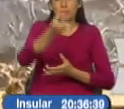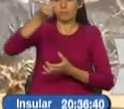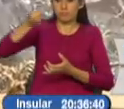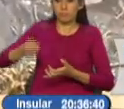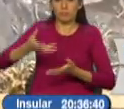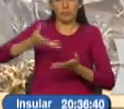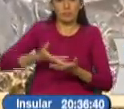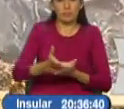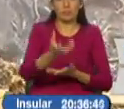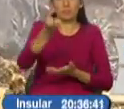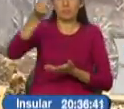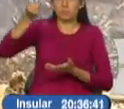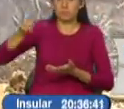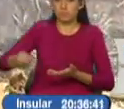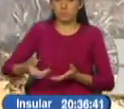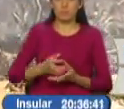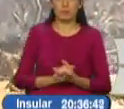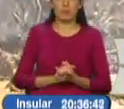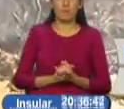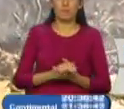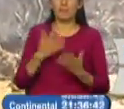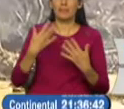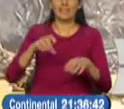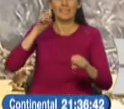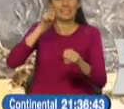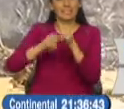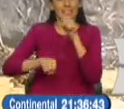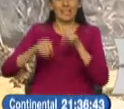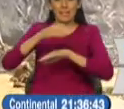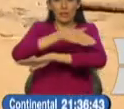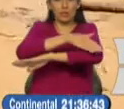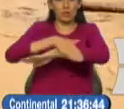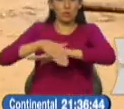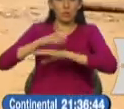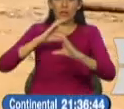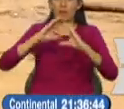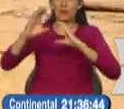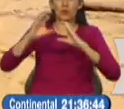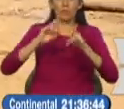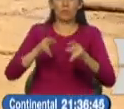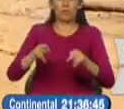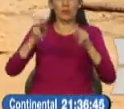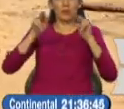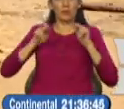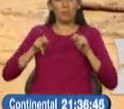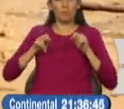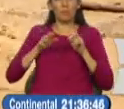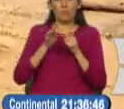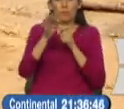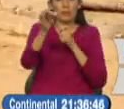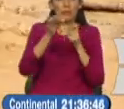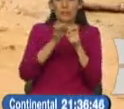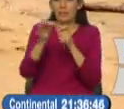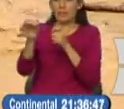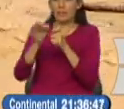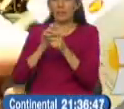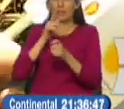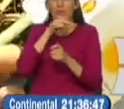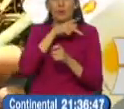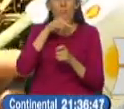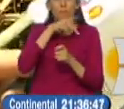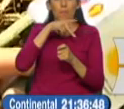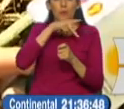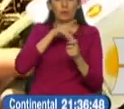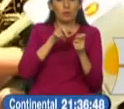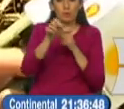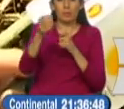afluentes y que destruyó un carril de acceso del puente que comunica a Santa Ana y Puerto Viejo con recintos del sector rural. Toda esa